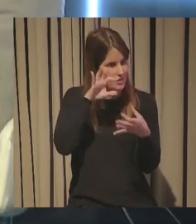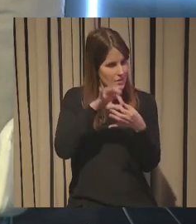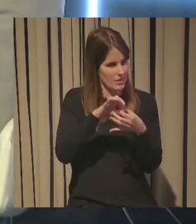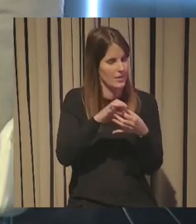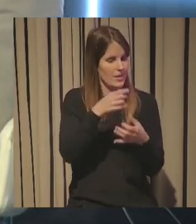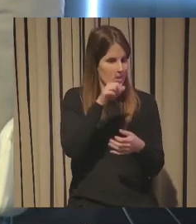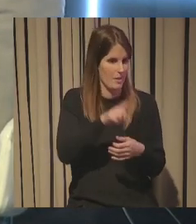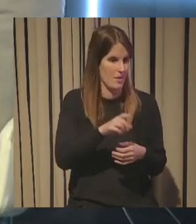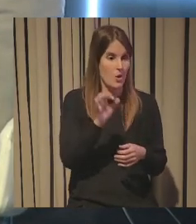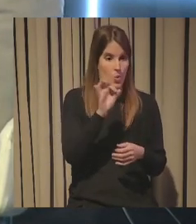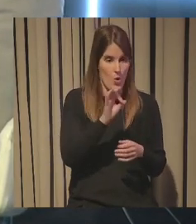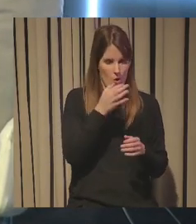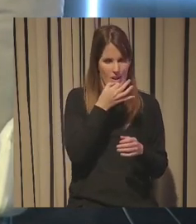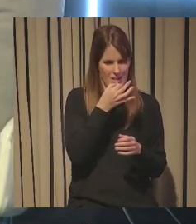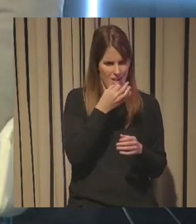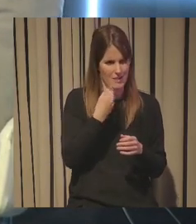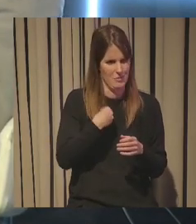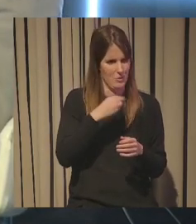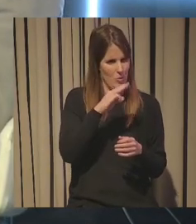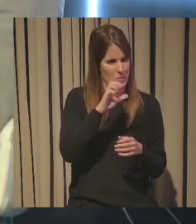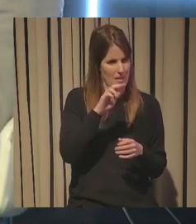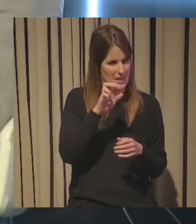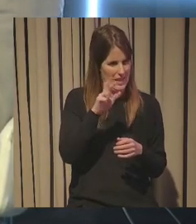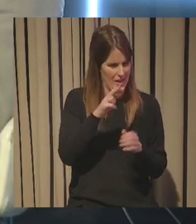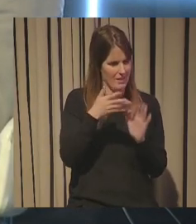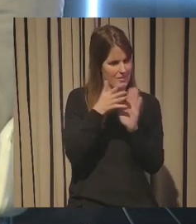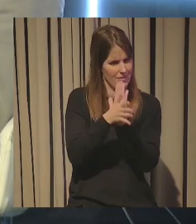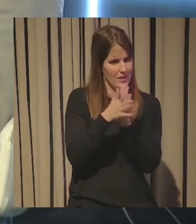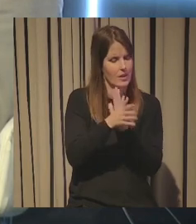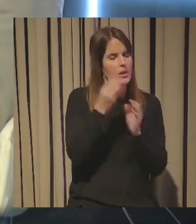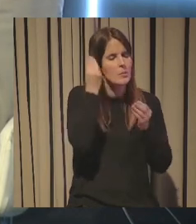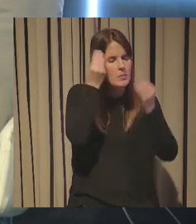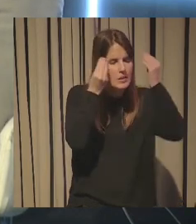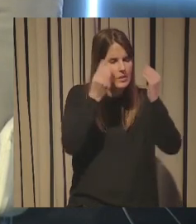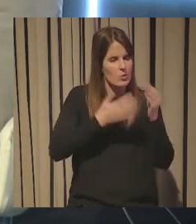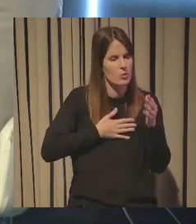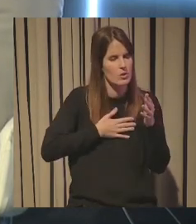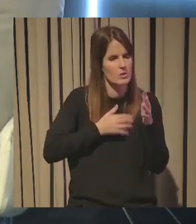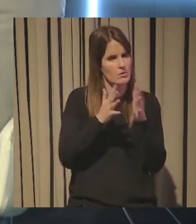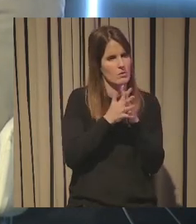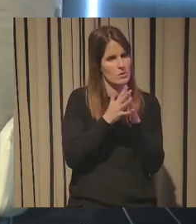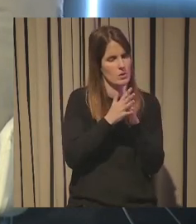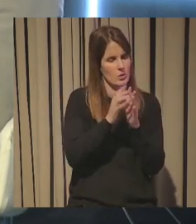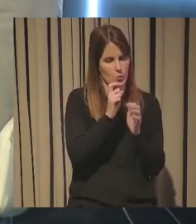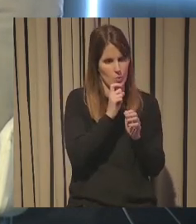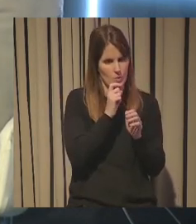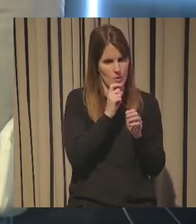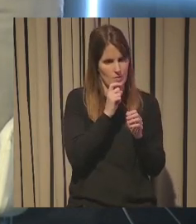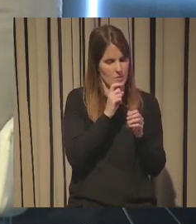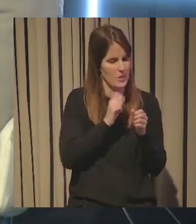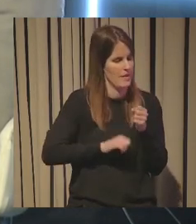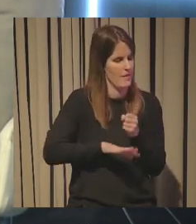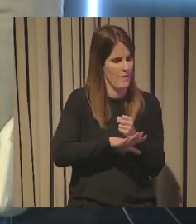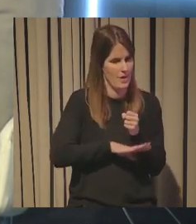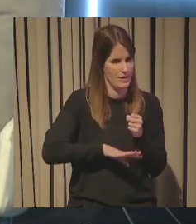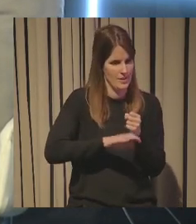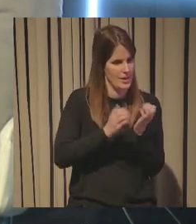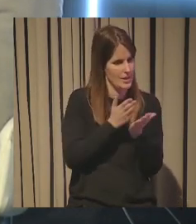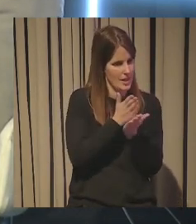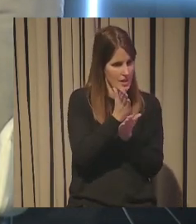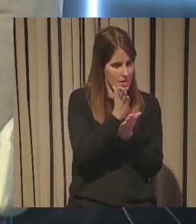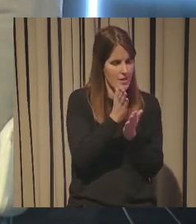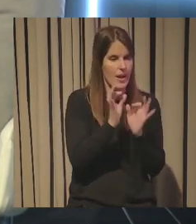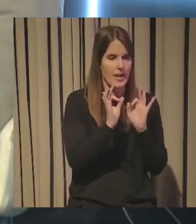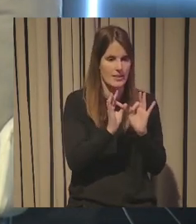a compartir esta tarde de cómo estructuramos nuestro pensamiento desde la base también y por eso añadiría la